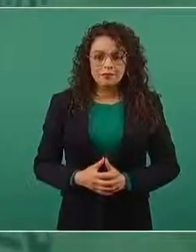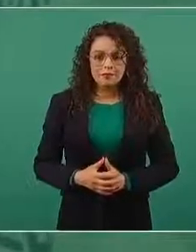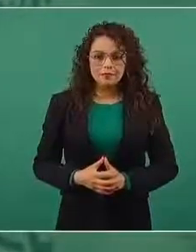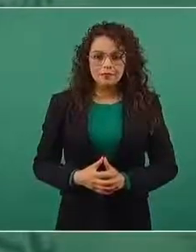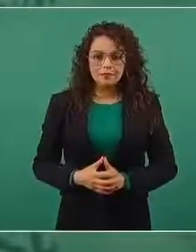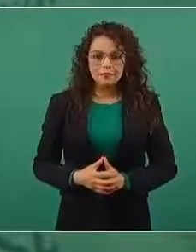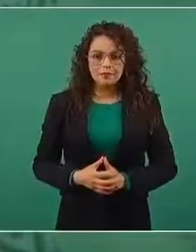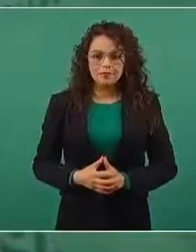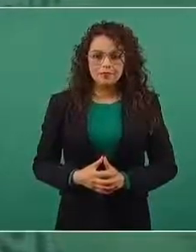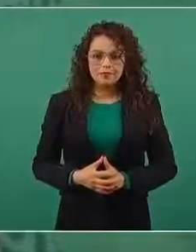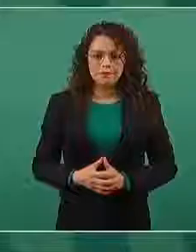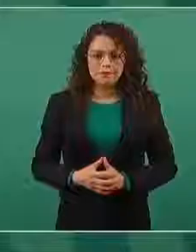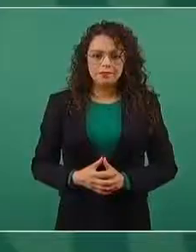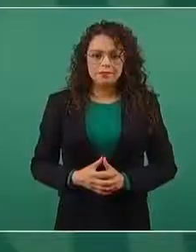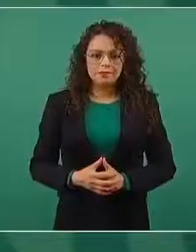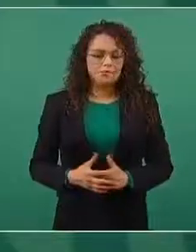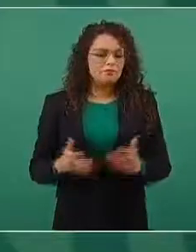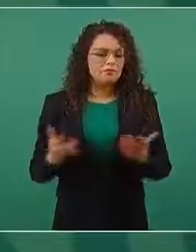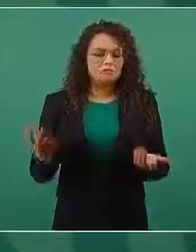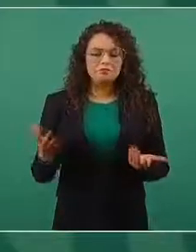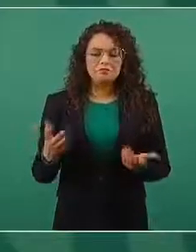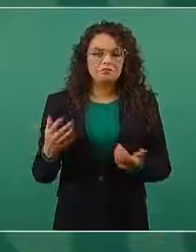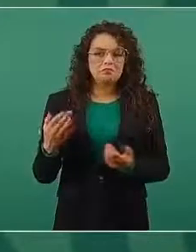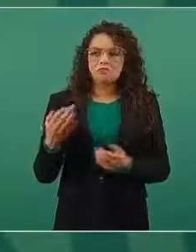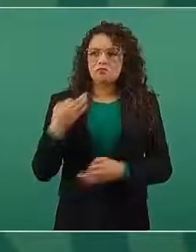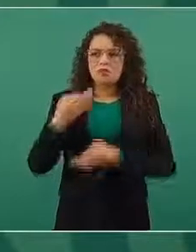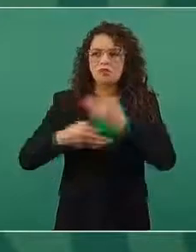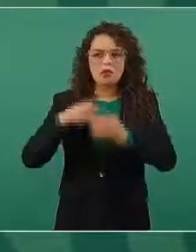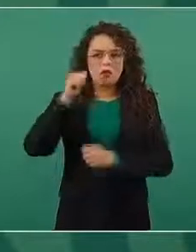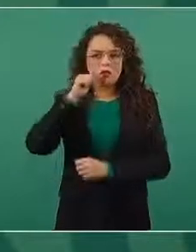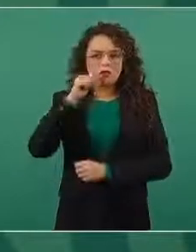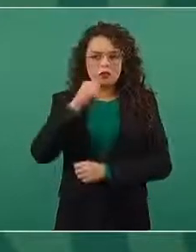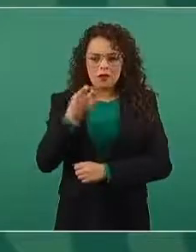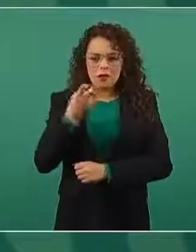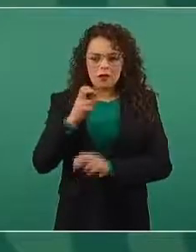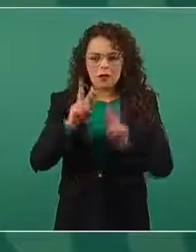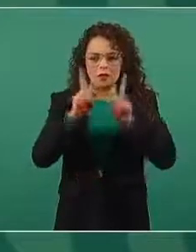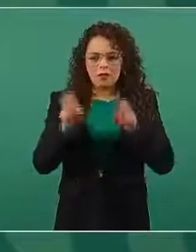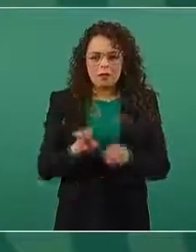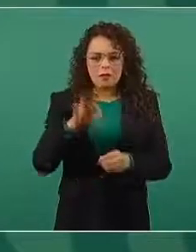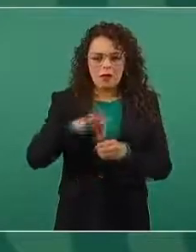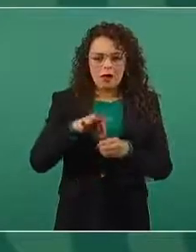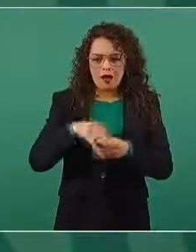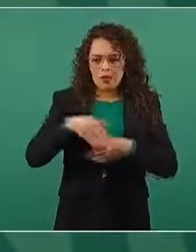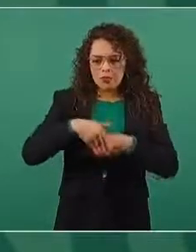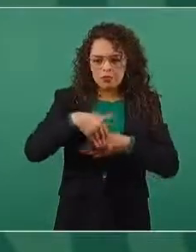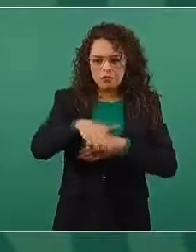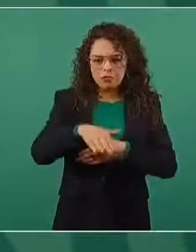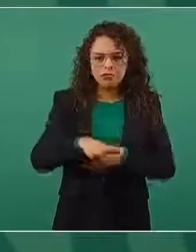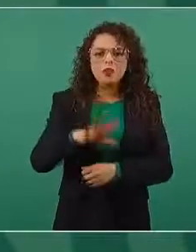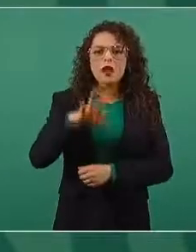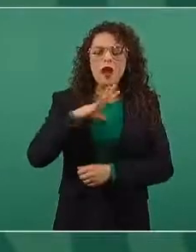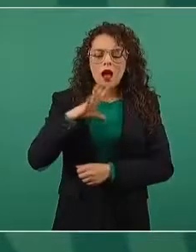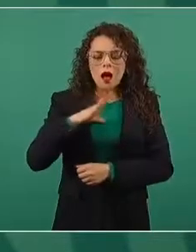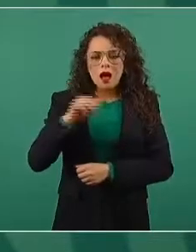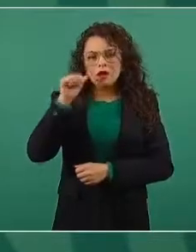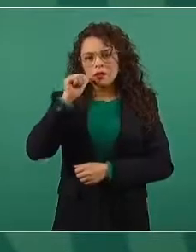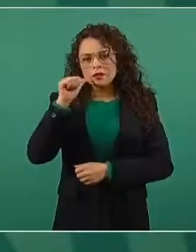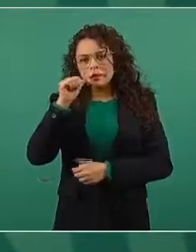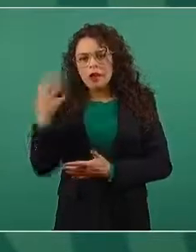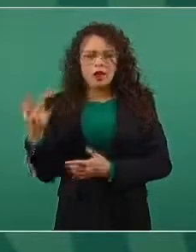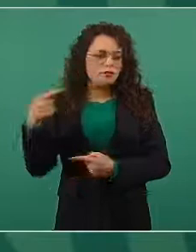Existen, como en todo proceso electoral, confrontaciones,